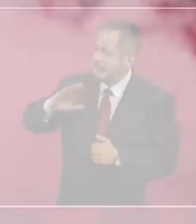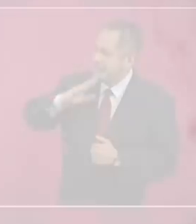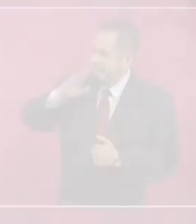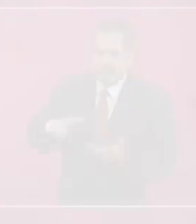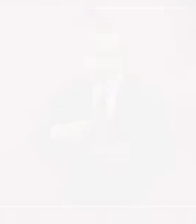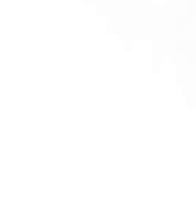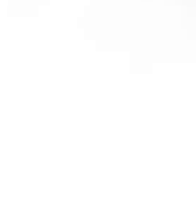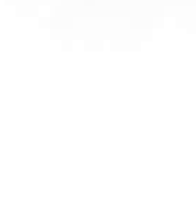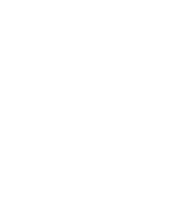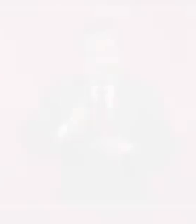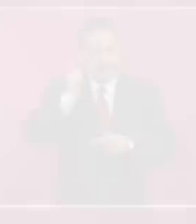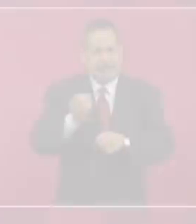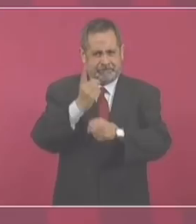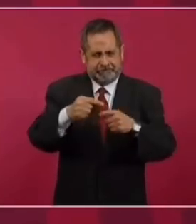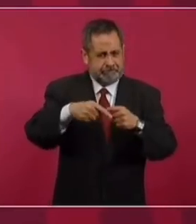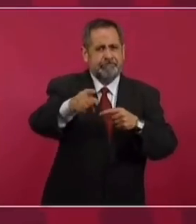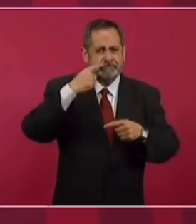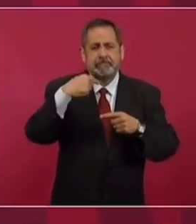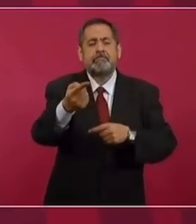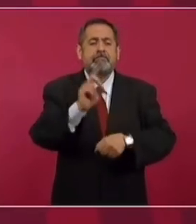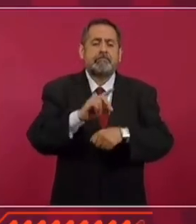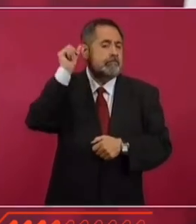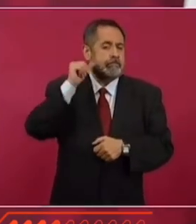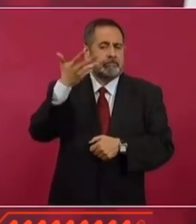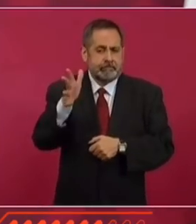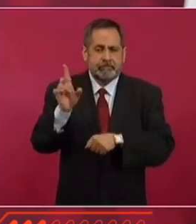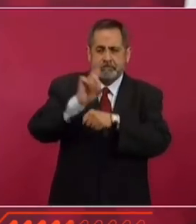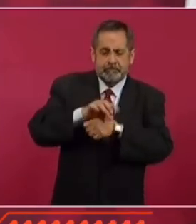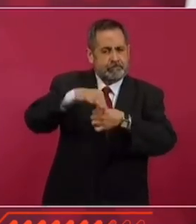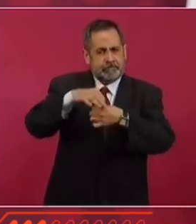porque no aprovechan la oportunidad. Ahora el 10 de abril,